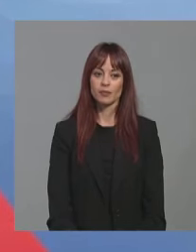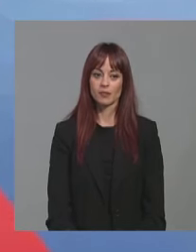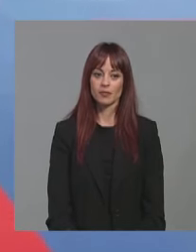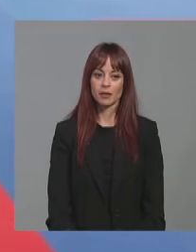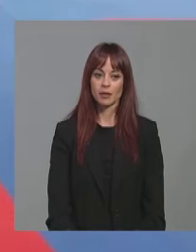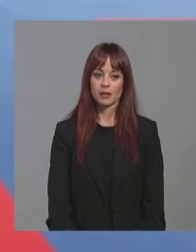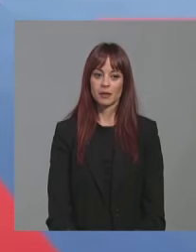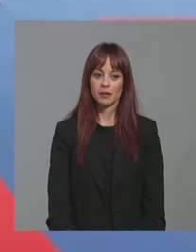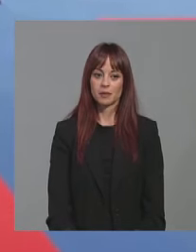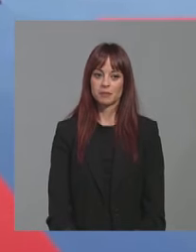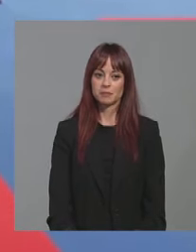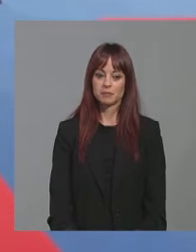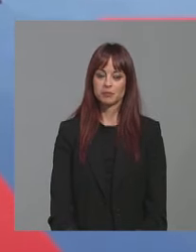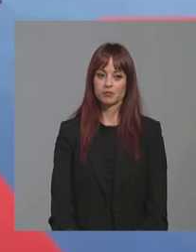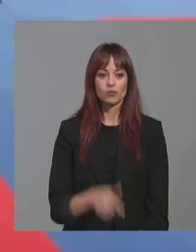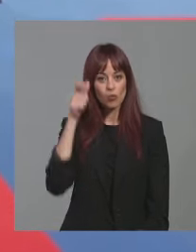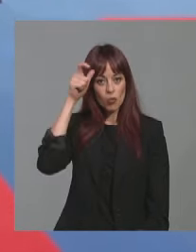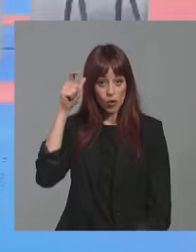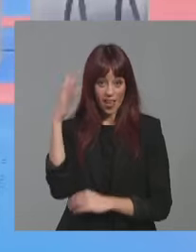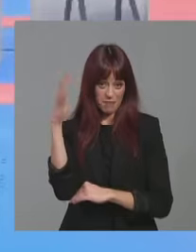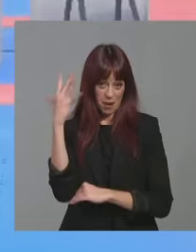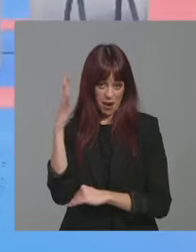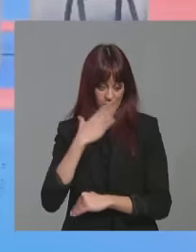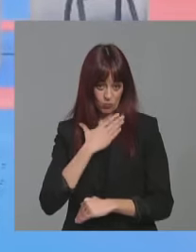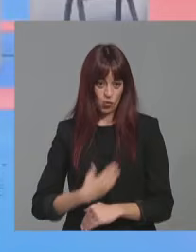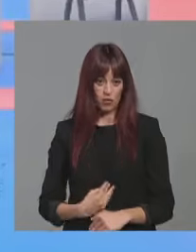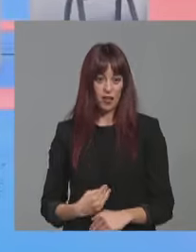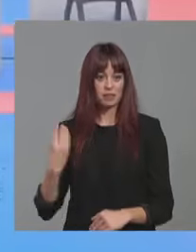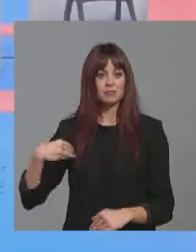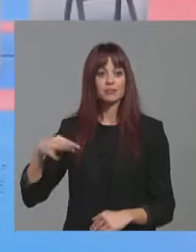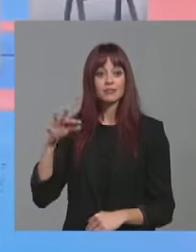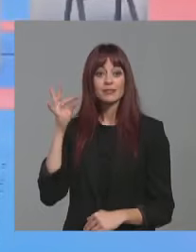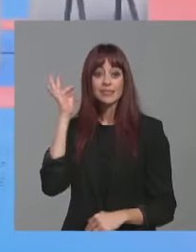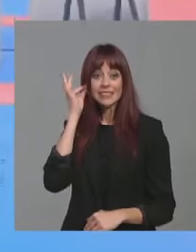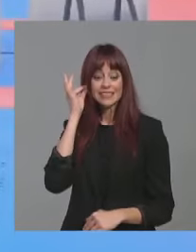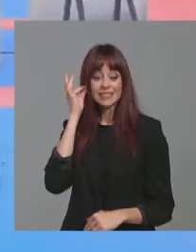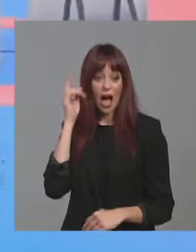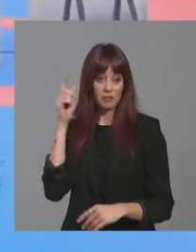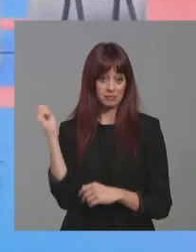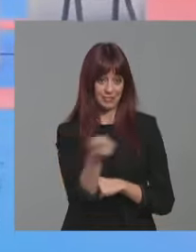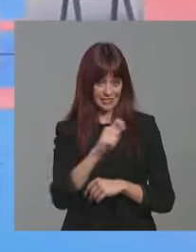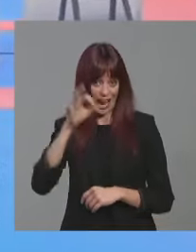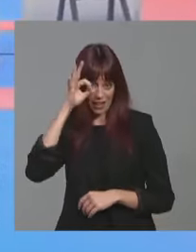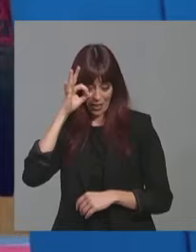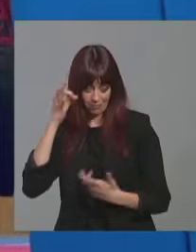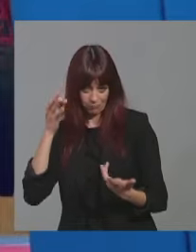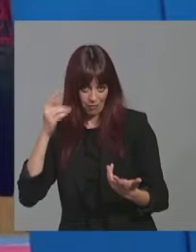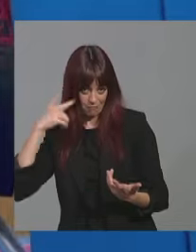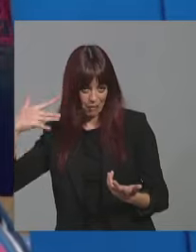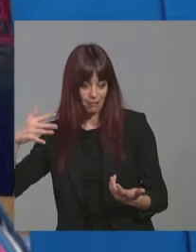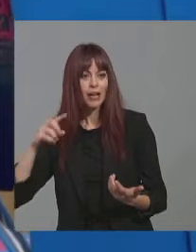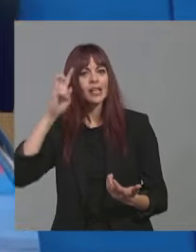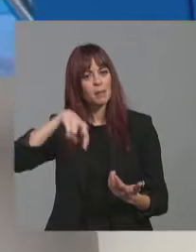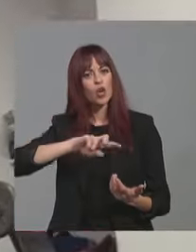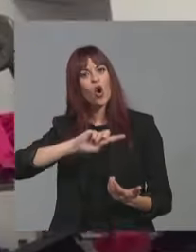En la pedanía murciana del Palmar, conocida por ser el lugar de residencia de él, el destacado tenista Carlos Alcaraz, emerge otra